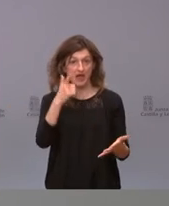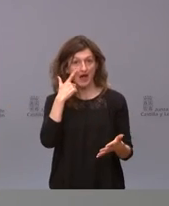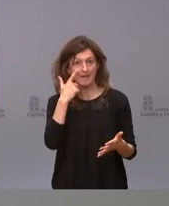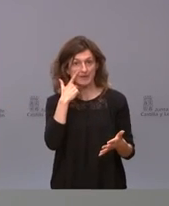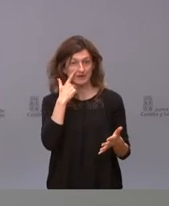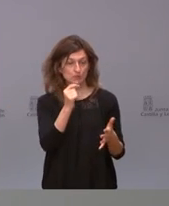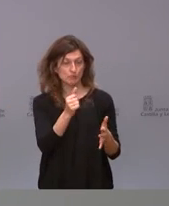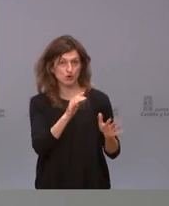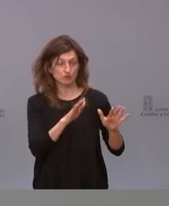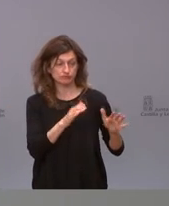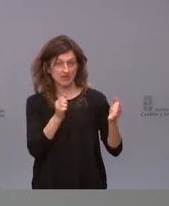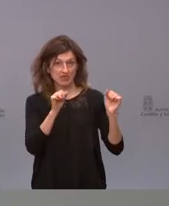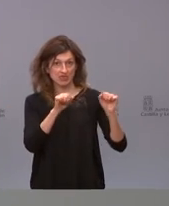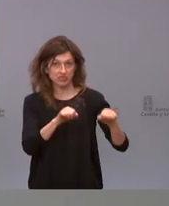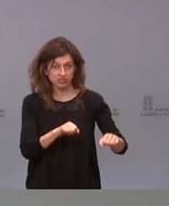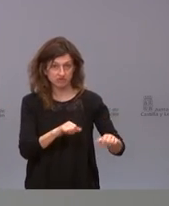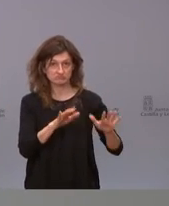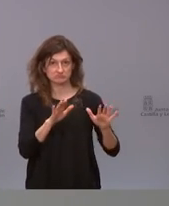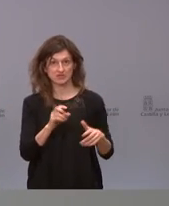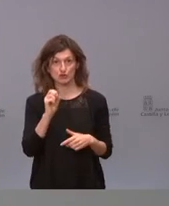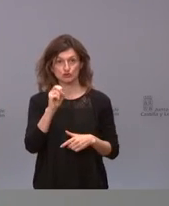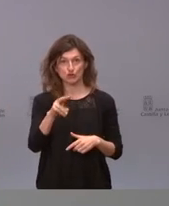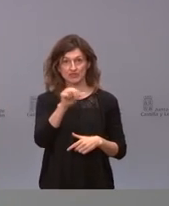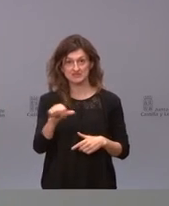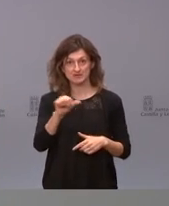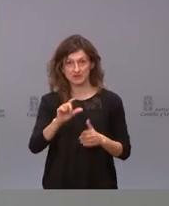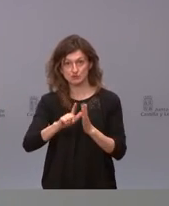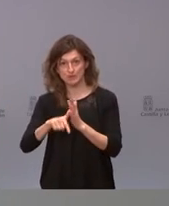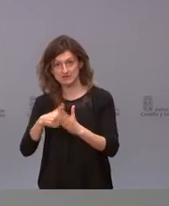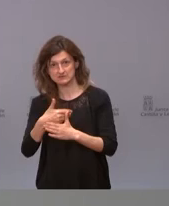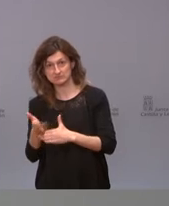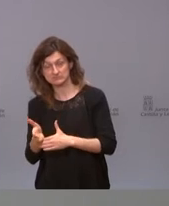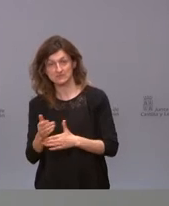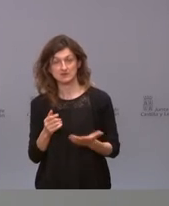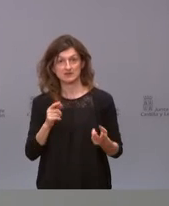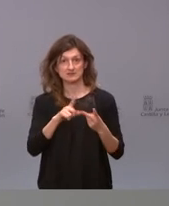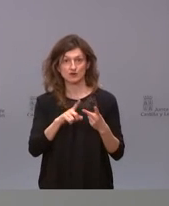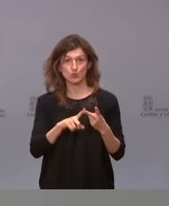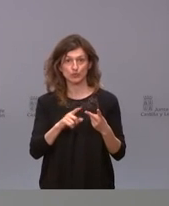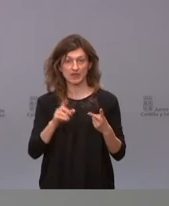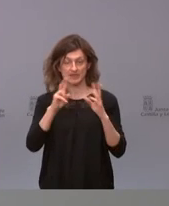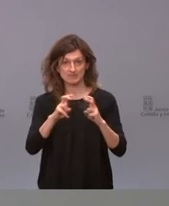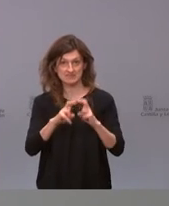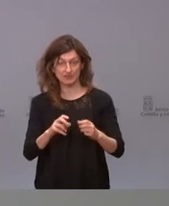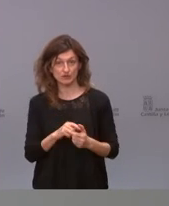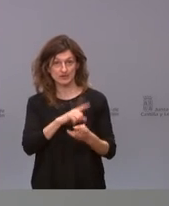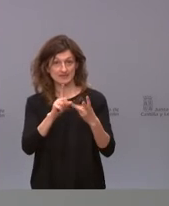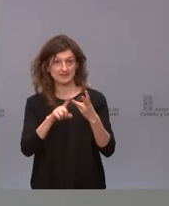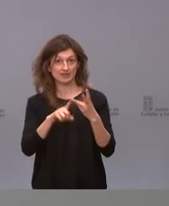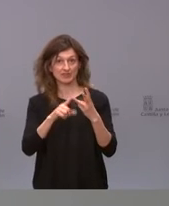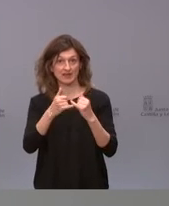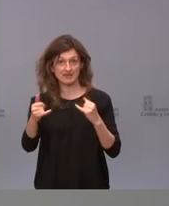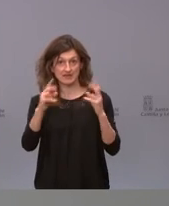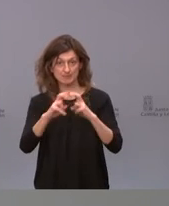retrasar un poco en vez de hacerlo a las 12 semanas que sea más tarde esa es la segunda línea de investigación y la tercera línea de